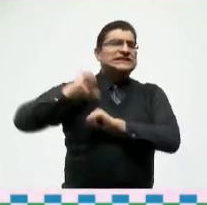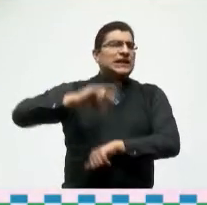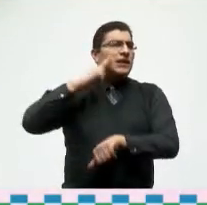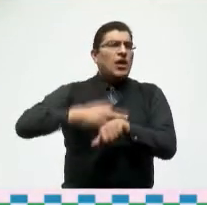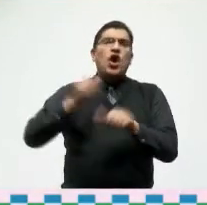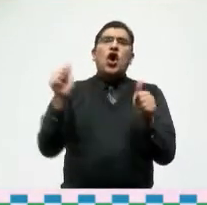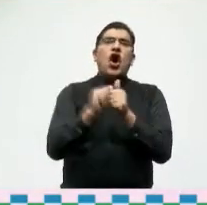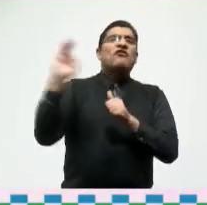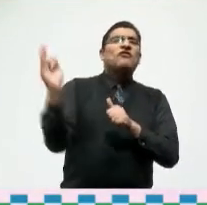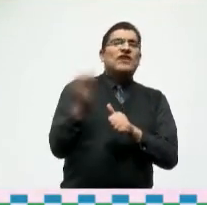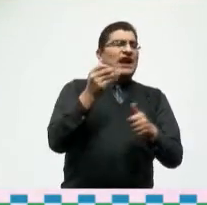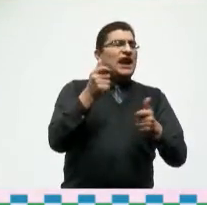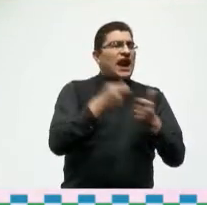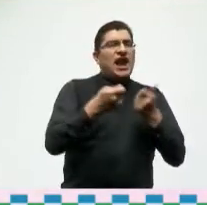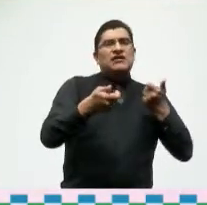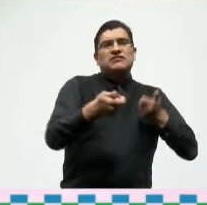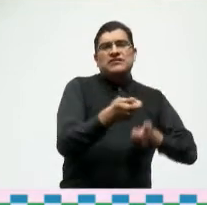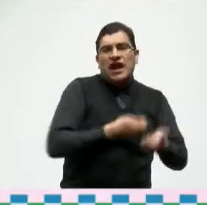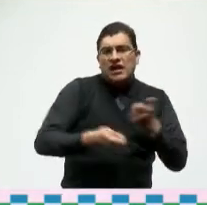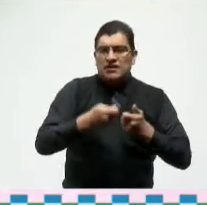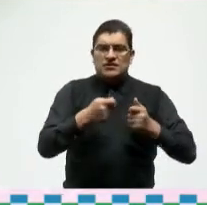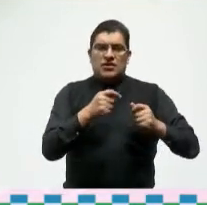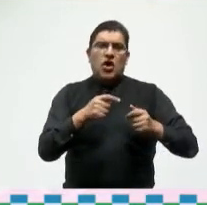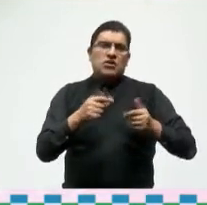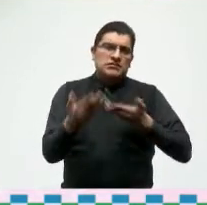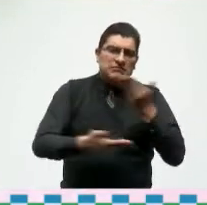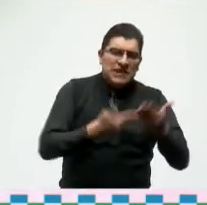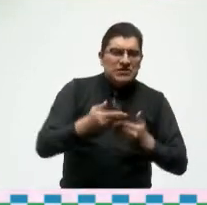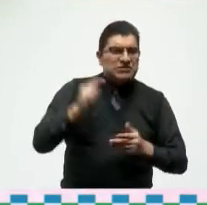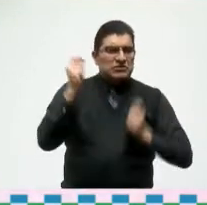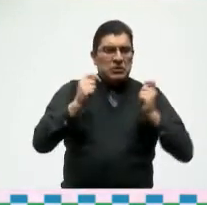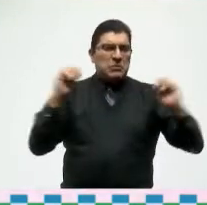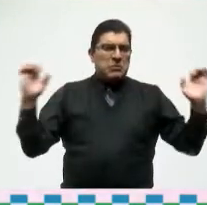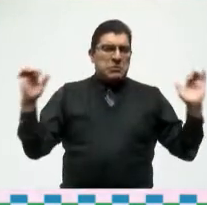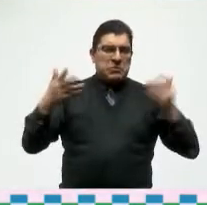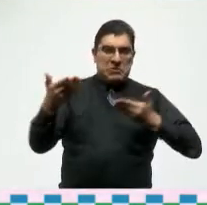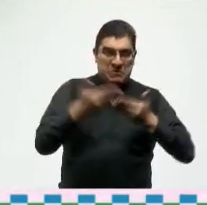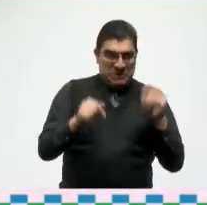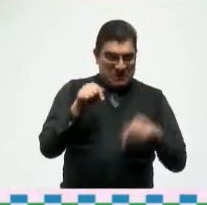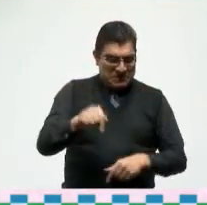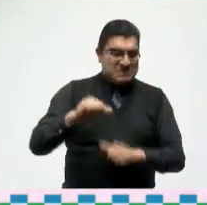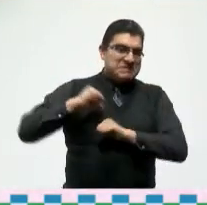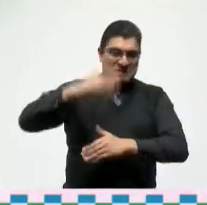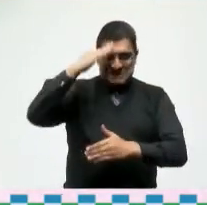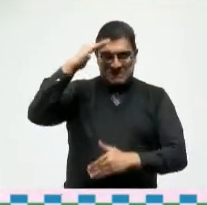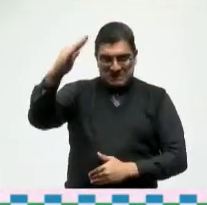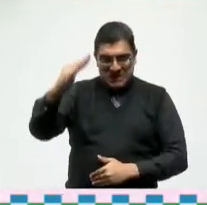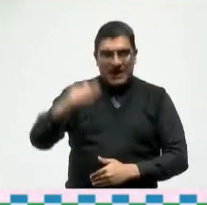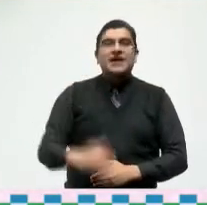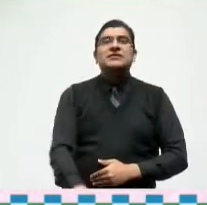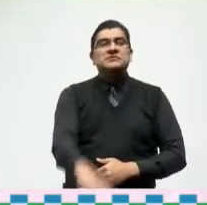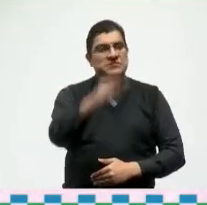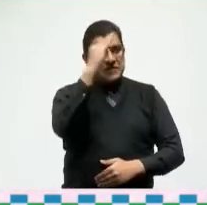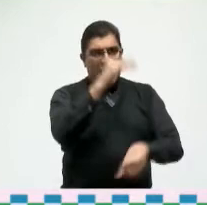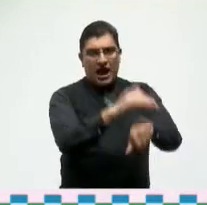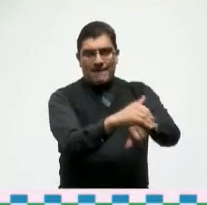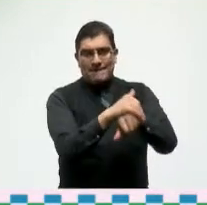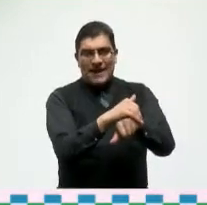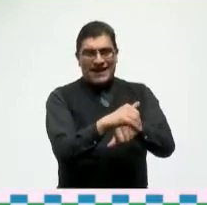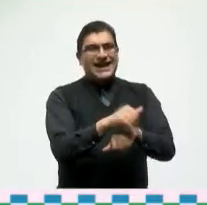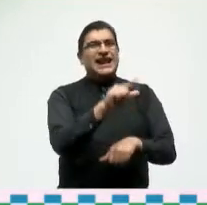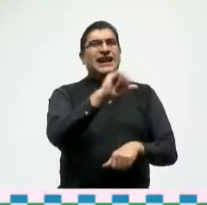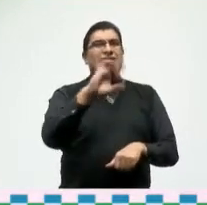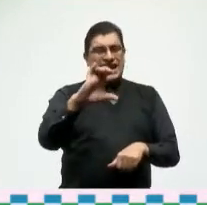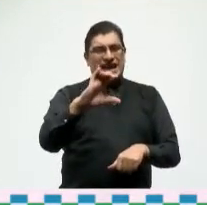de cámaras nacionales de comercio servicios y turismo saludo también a mi amigo el